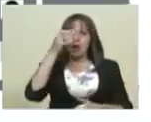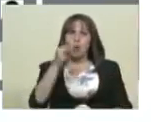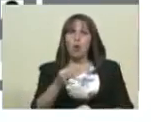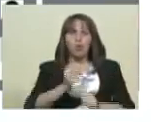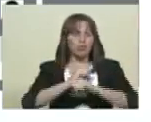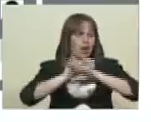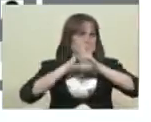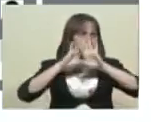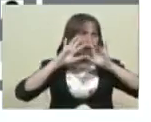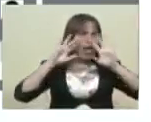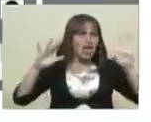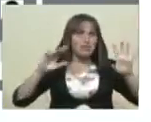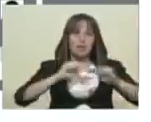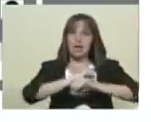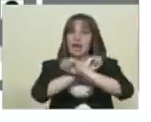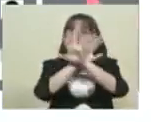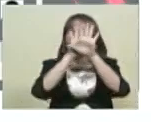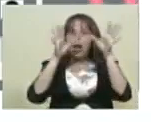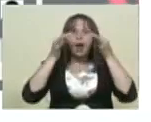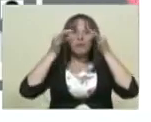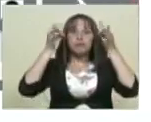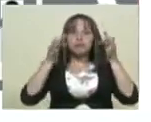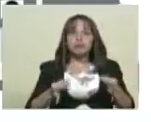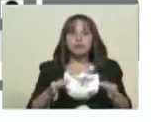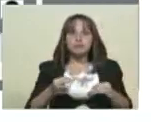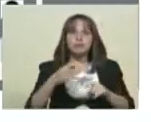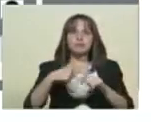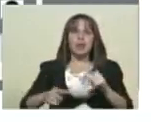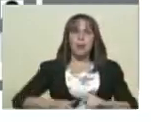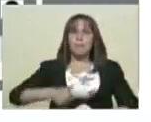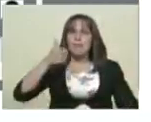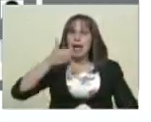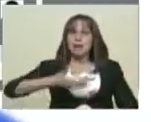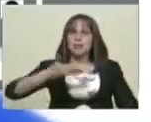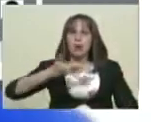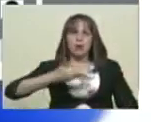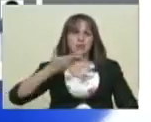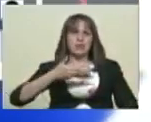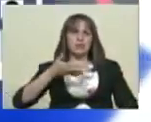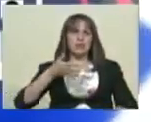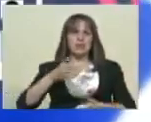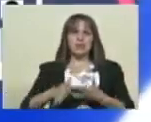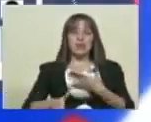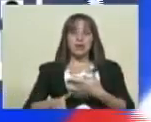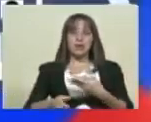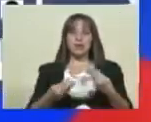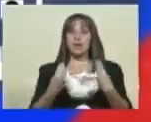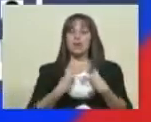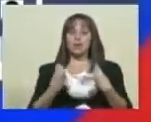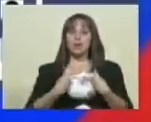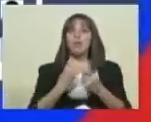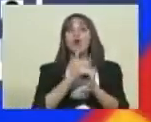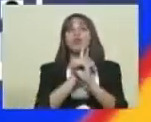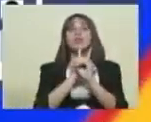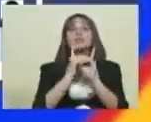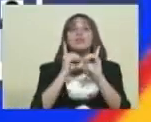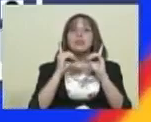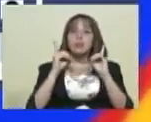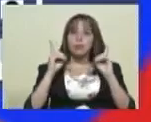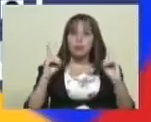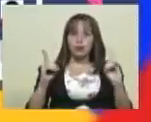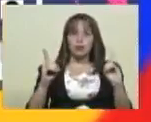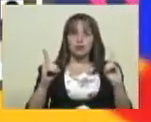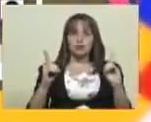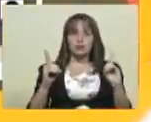transparente, confiable, pero lo más importante de todo eso, que vivimos en una democracia bastante